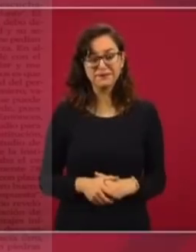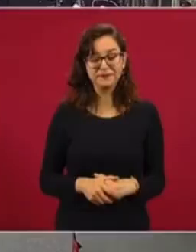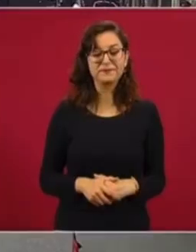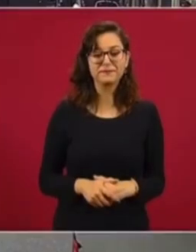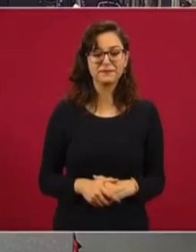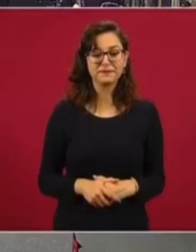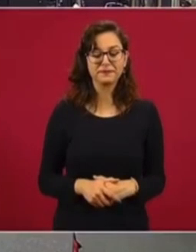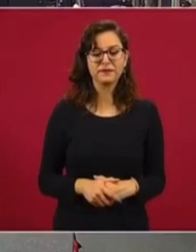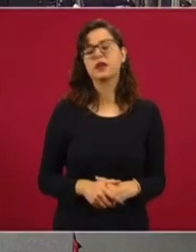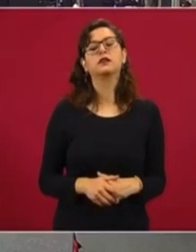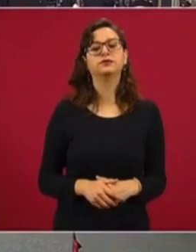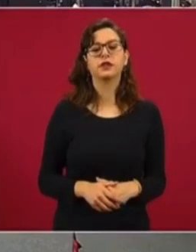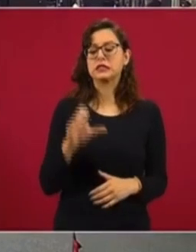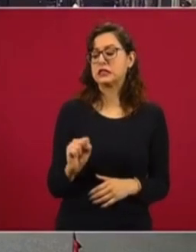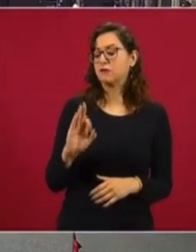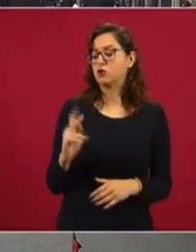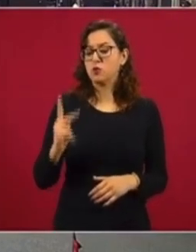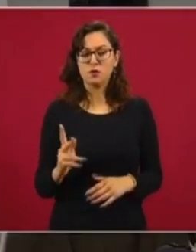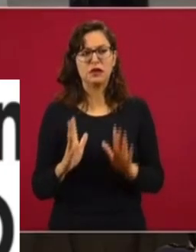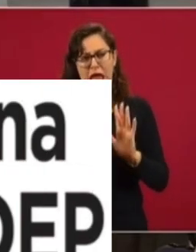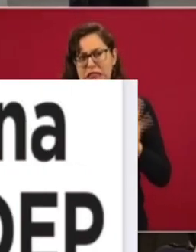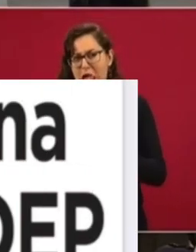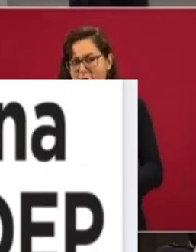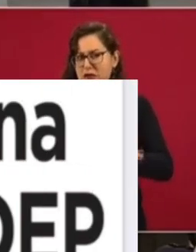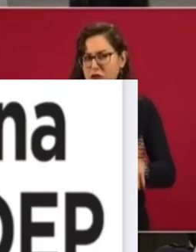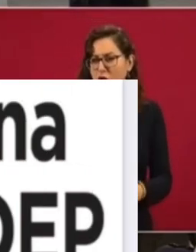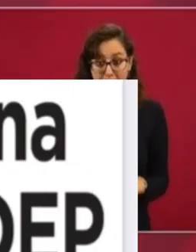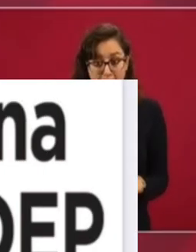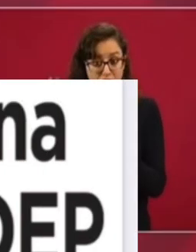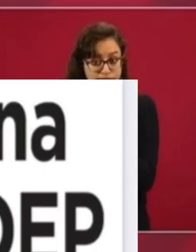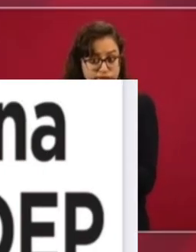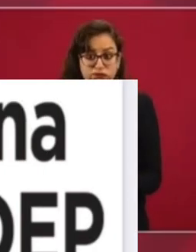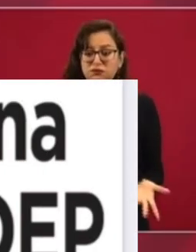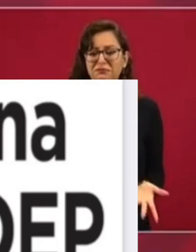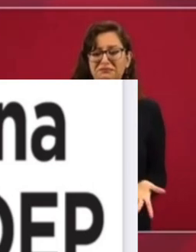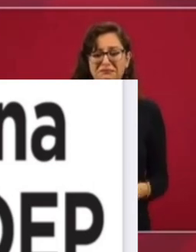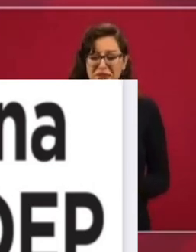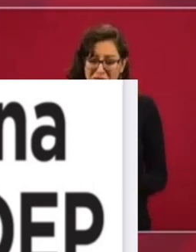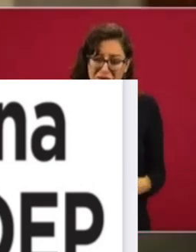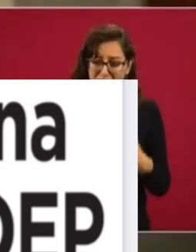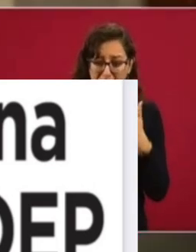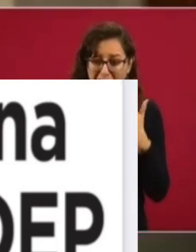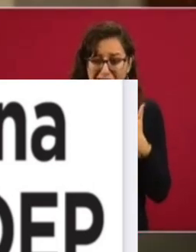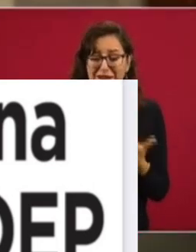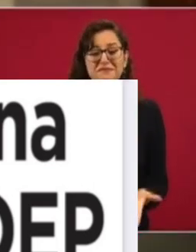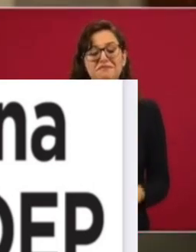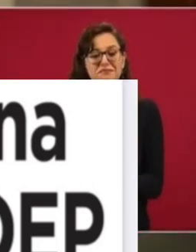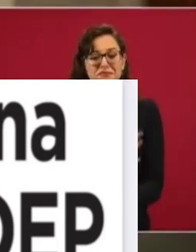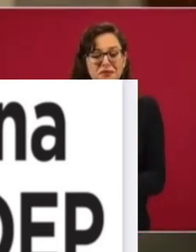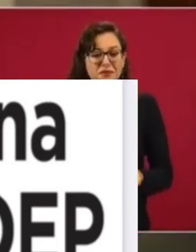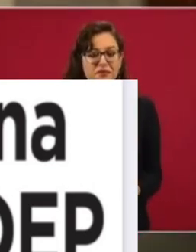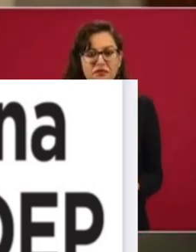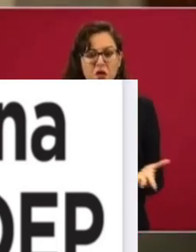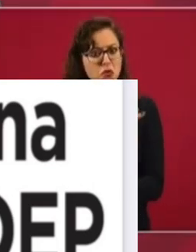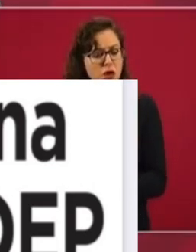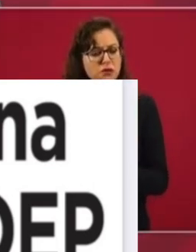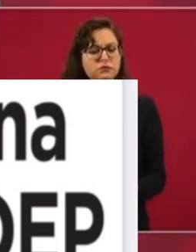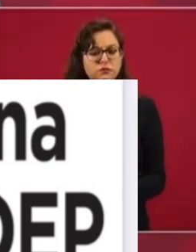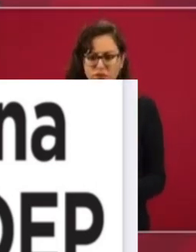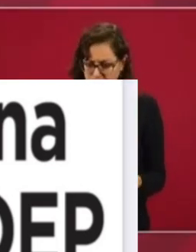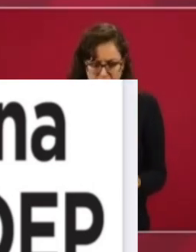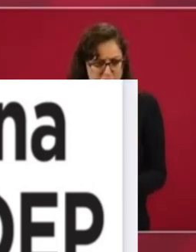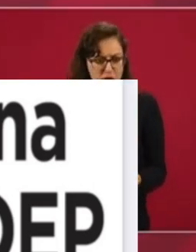Presidenta, la Secretaría de Función Pública ya le reportó algo sobre estas anomalías. ¿Cuántos funcionarios podrían ser? Ninguna. Además, no pueden existir anomalías. Es una rifa, se va a informar.